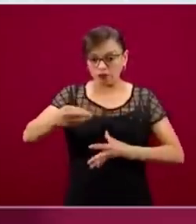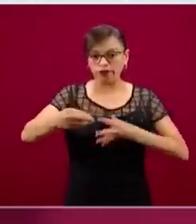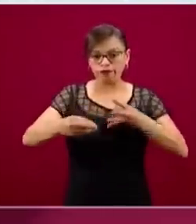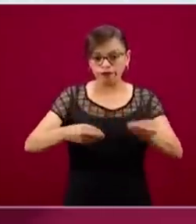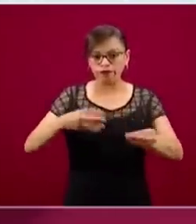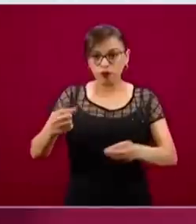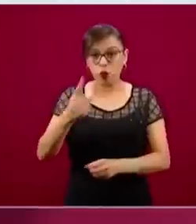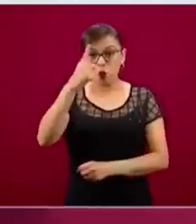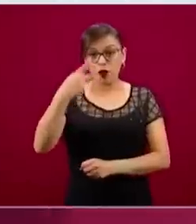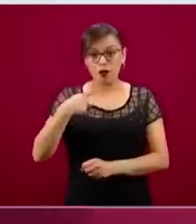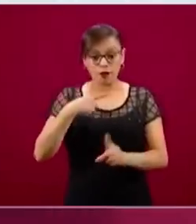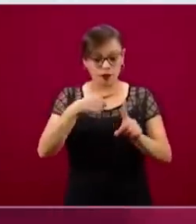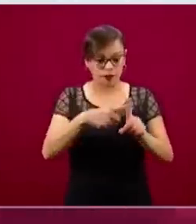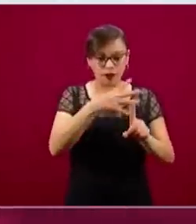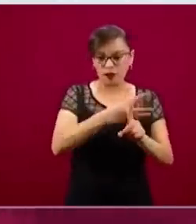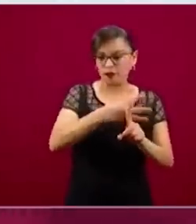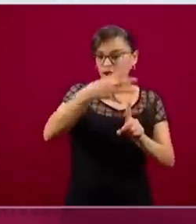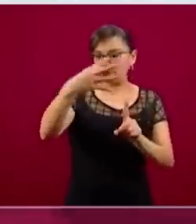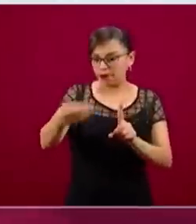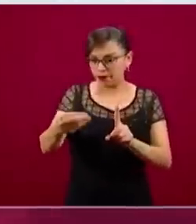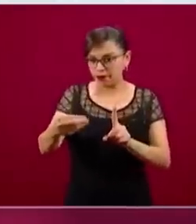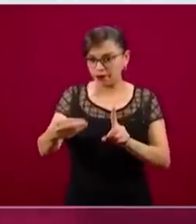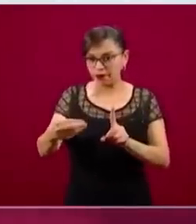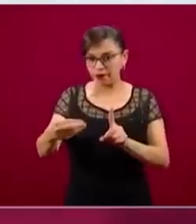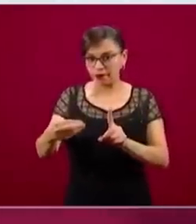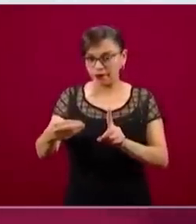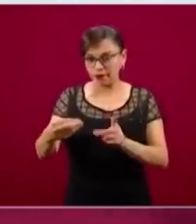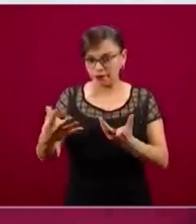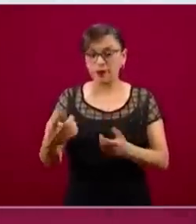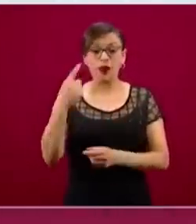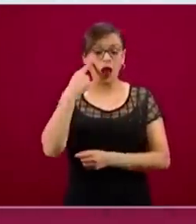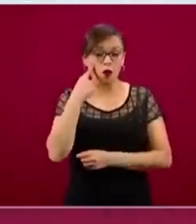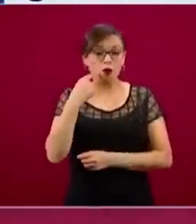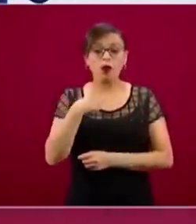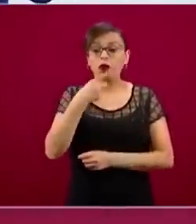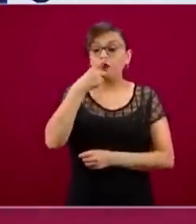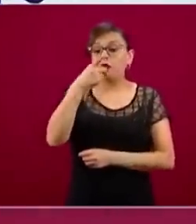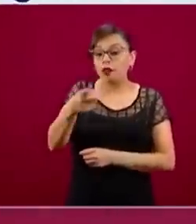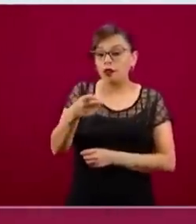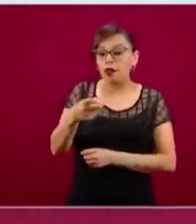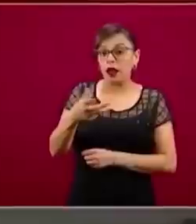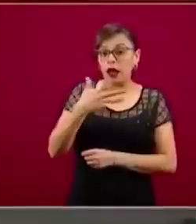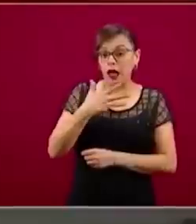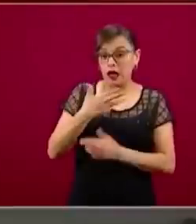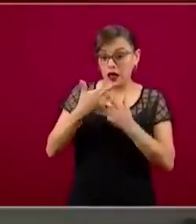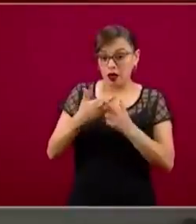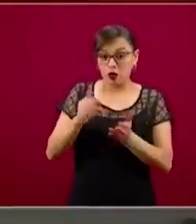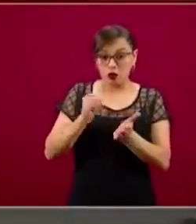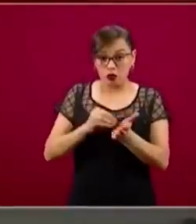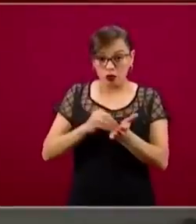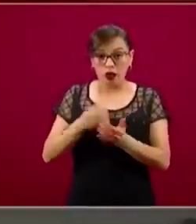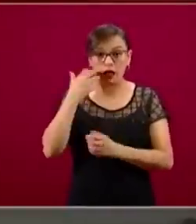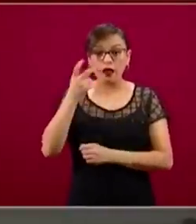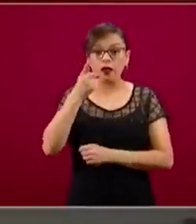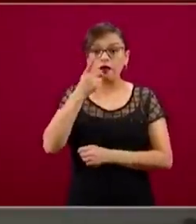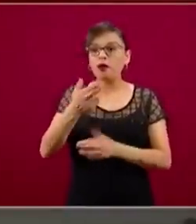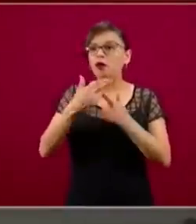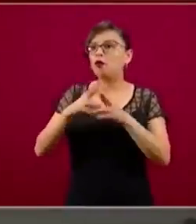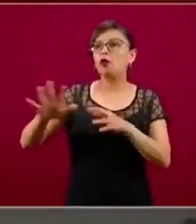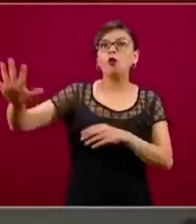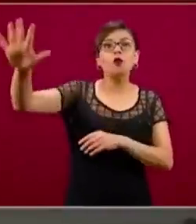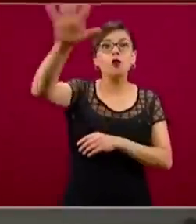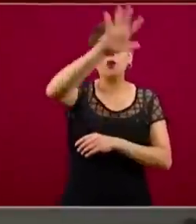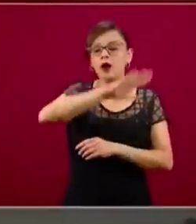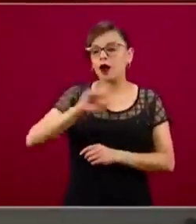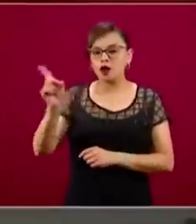ojo, cuando decimos circule no es que se queda flotando en el aire perpetuamente, es que de una persona a otra y a otra y a otra y a otra